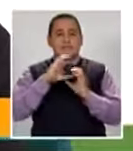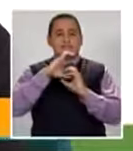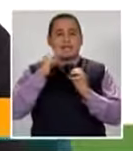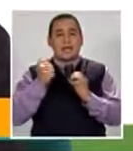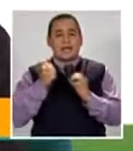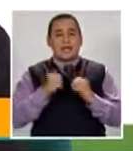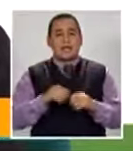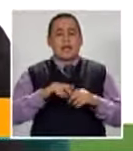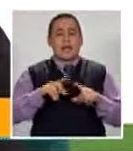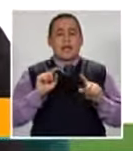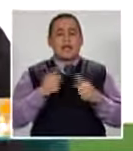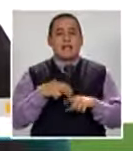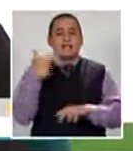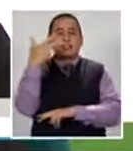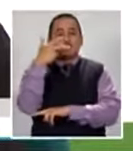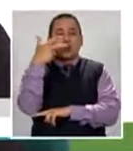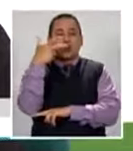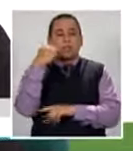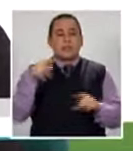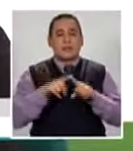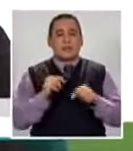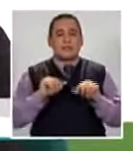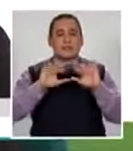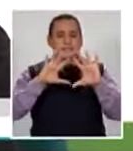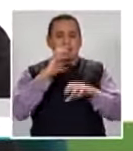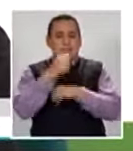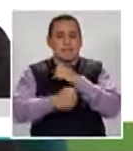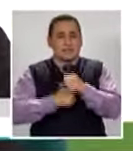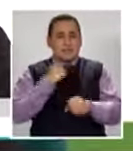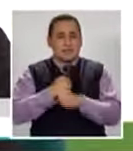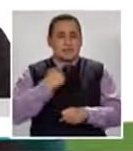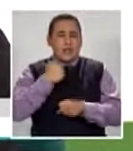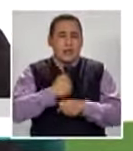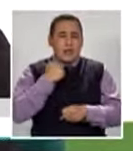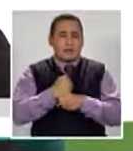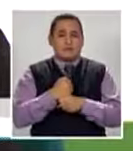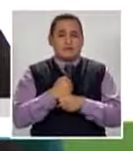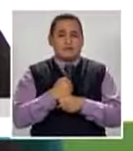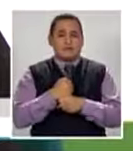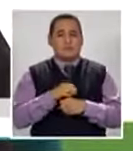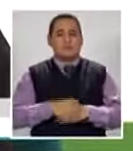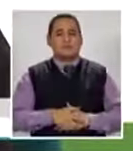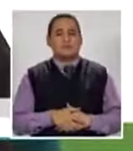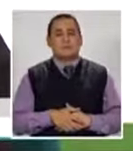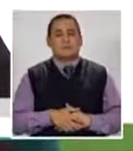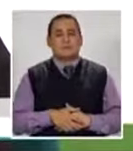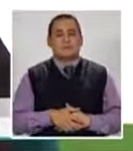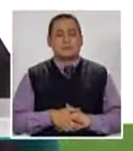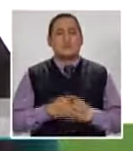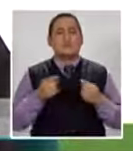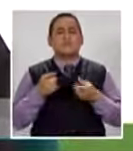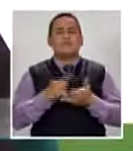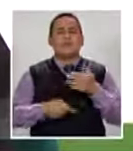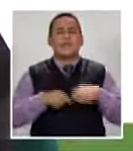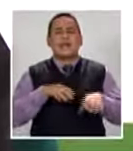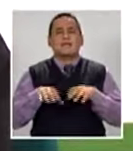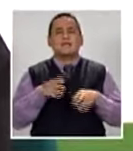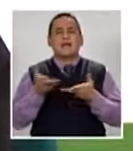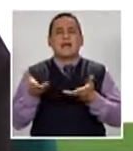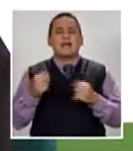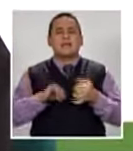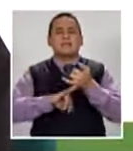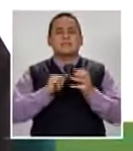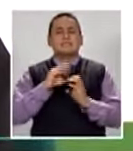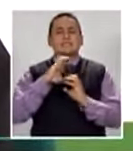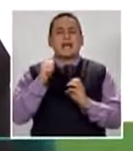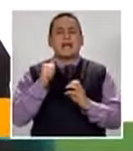Valabella En el Yoke Plaza Ya tengo 10 años Trabajando ¿Y a te dedicas ahí, en